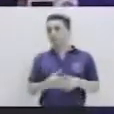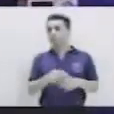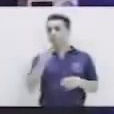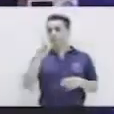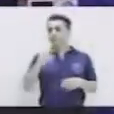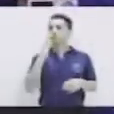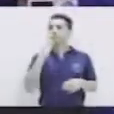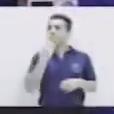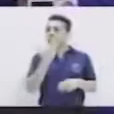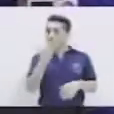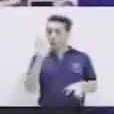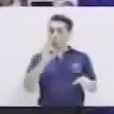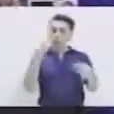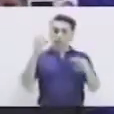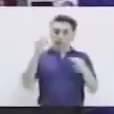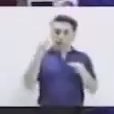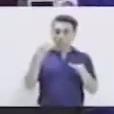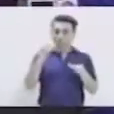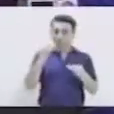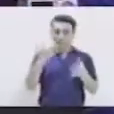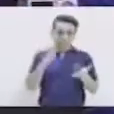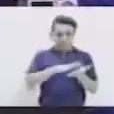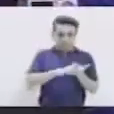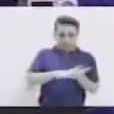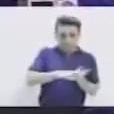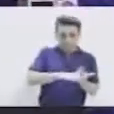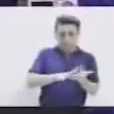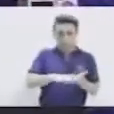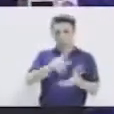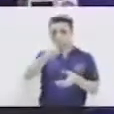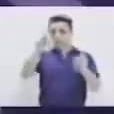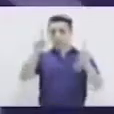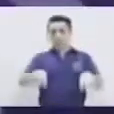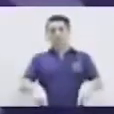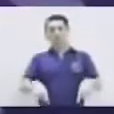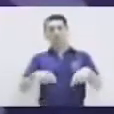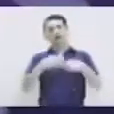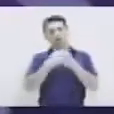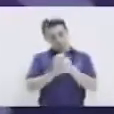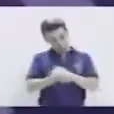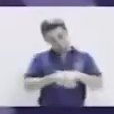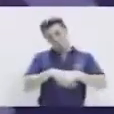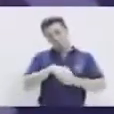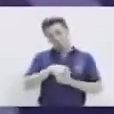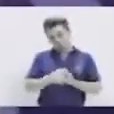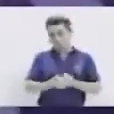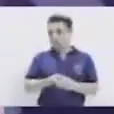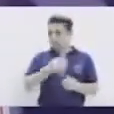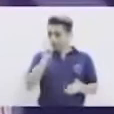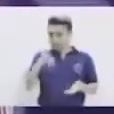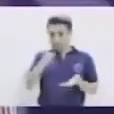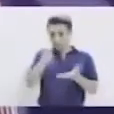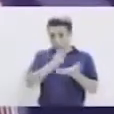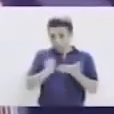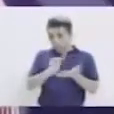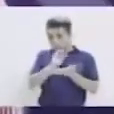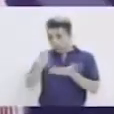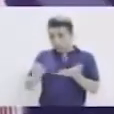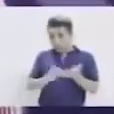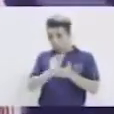servilletas o papel, ¿verdad? Y recuerden que siempre se tienen que lavar sus manos para la hora de estar dibujando.